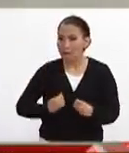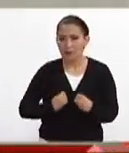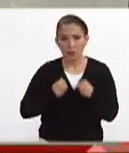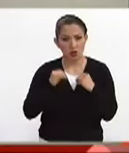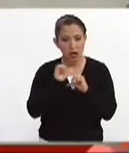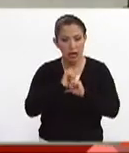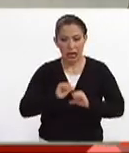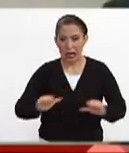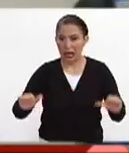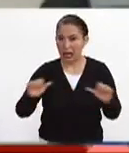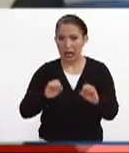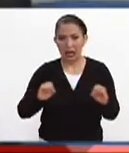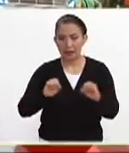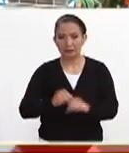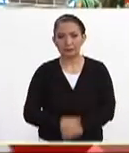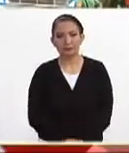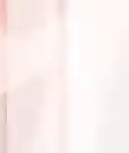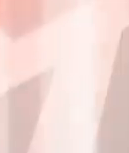hay personas atrapadas.